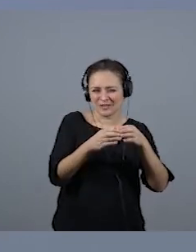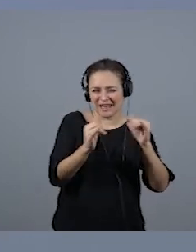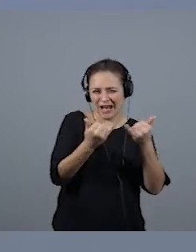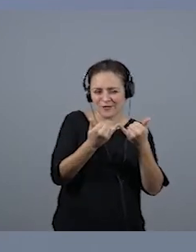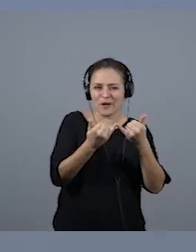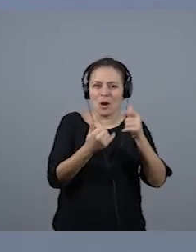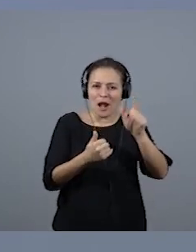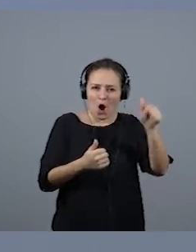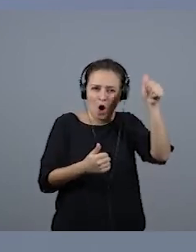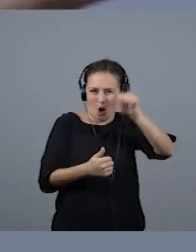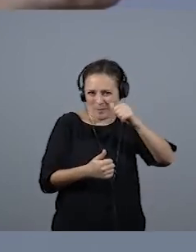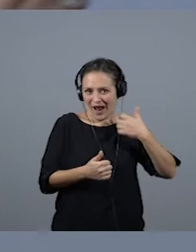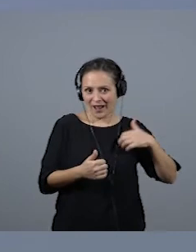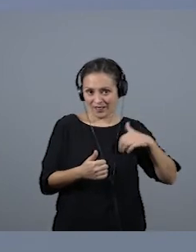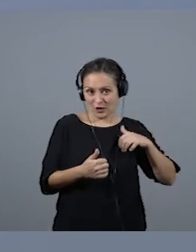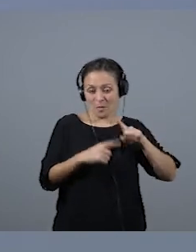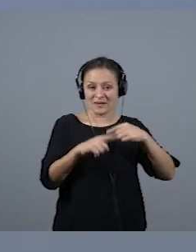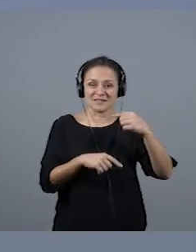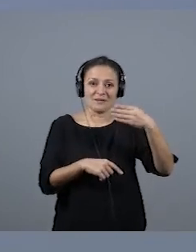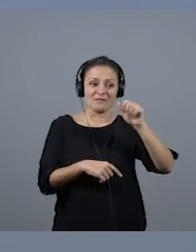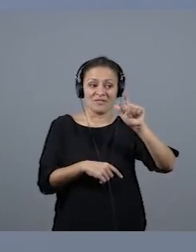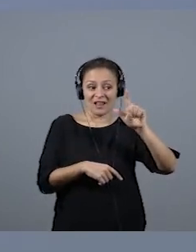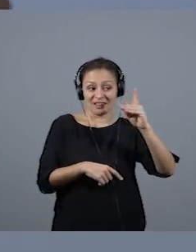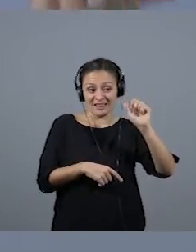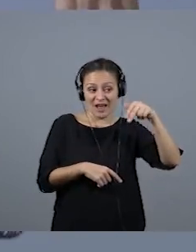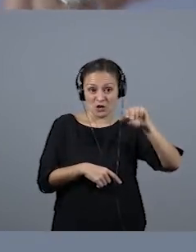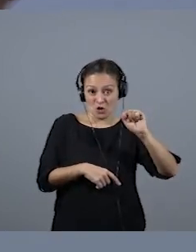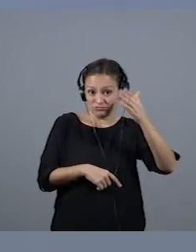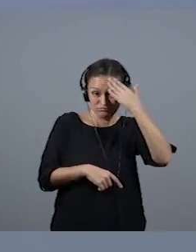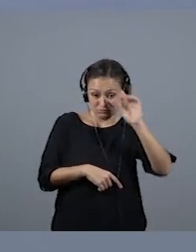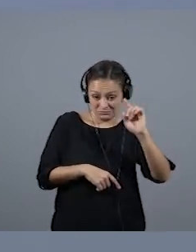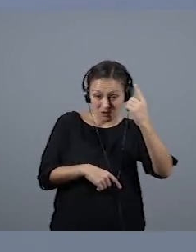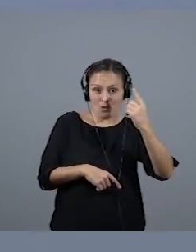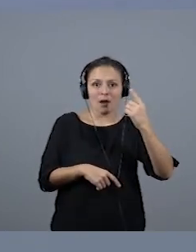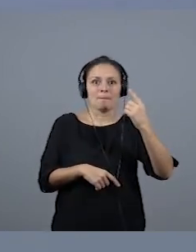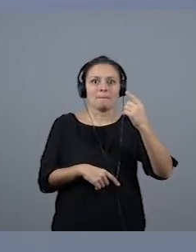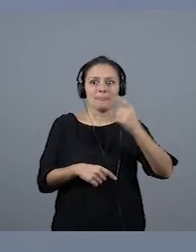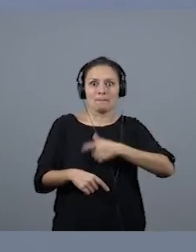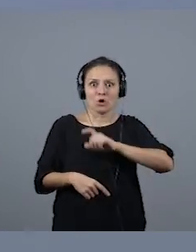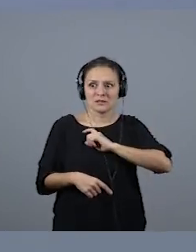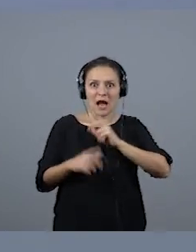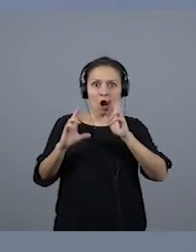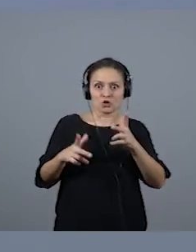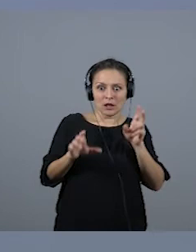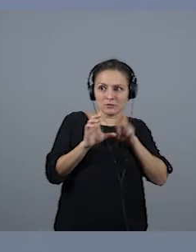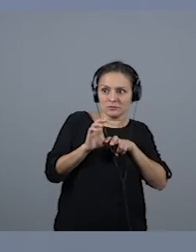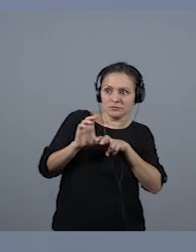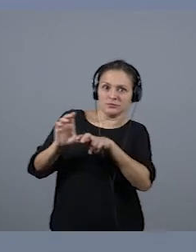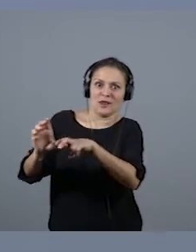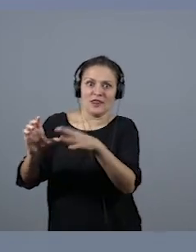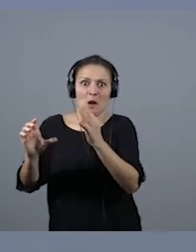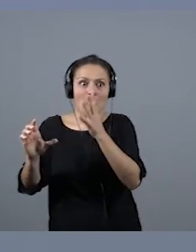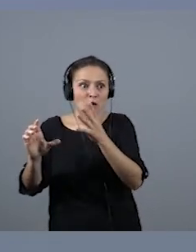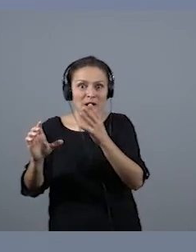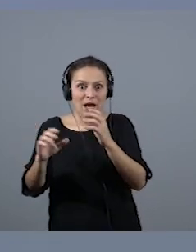pues al final no me pude ir con el equipo, me tuvo que llevar la policía hasta el hotel porque para sacarme del campo del ferrocarril no estábamos,